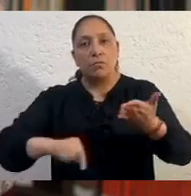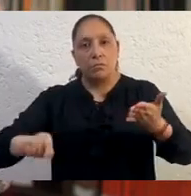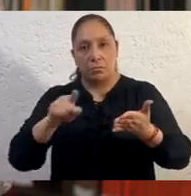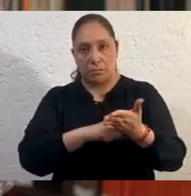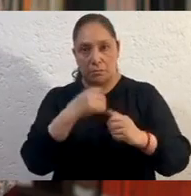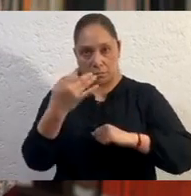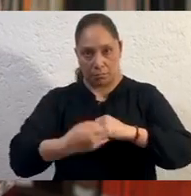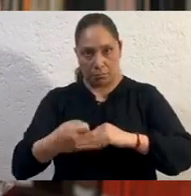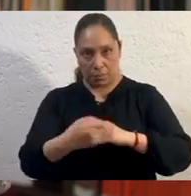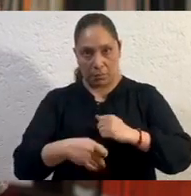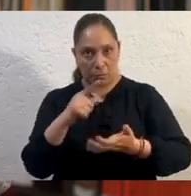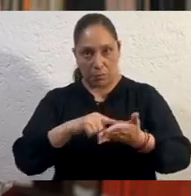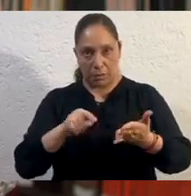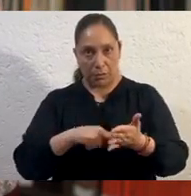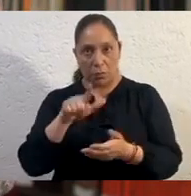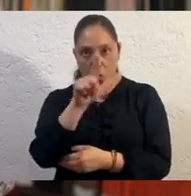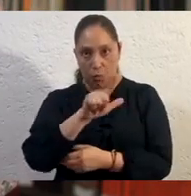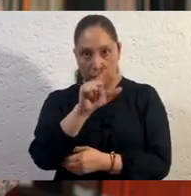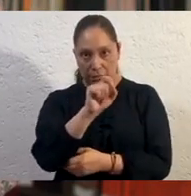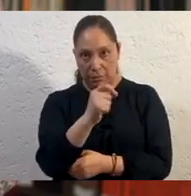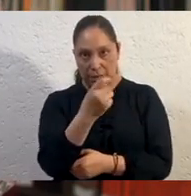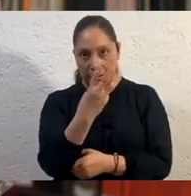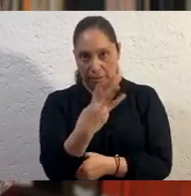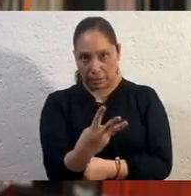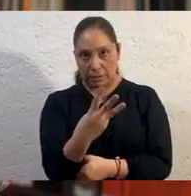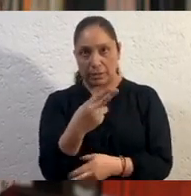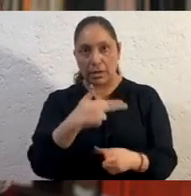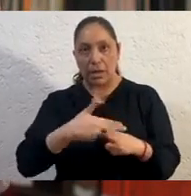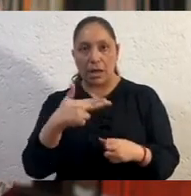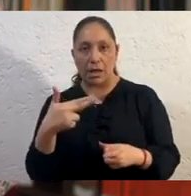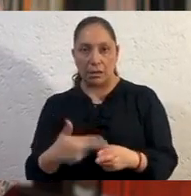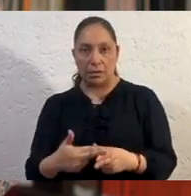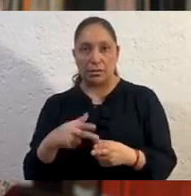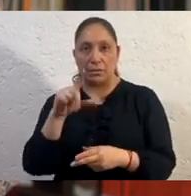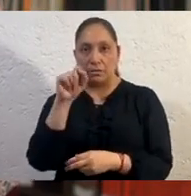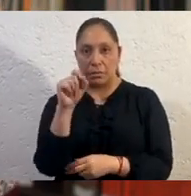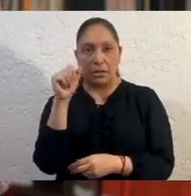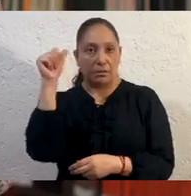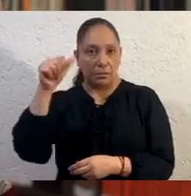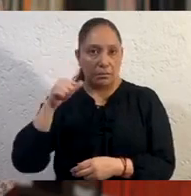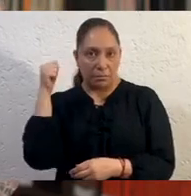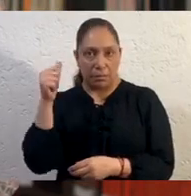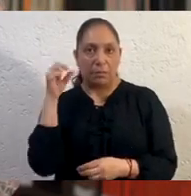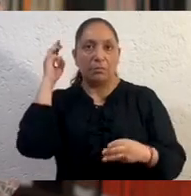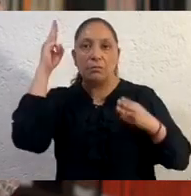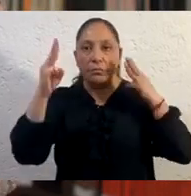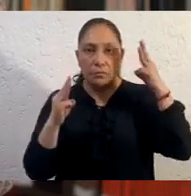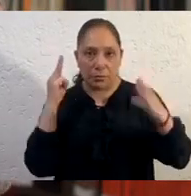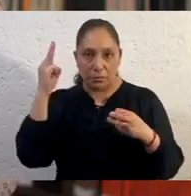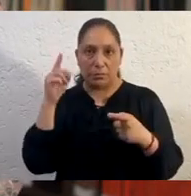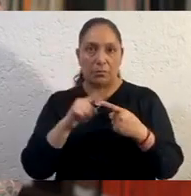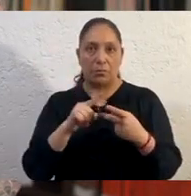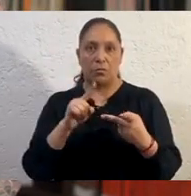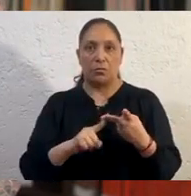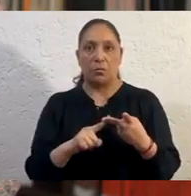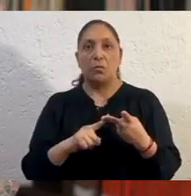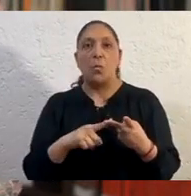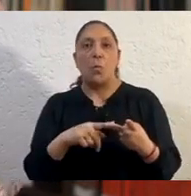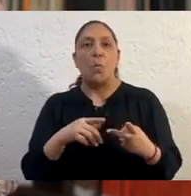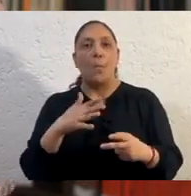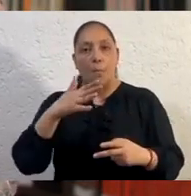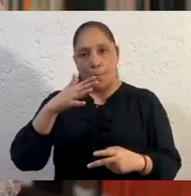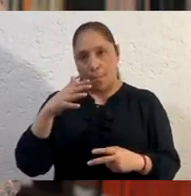partir del lunes 23 y por el momento hasta el 20 de abril museos, baños de vapor, gimnasios,